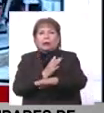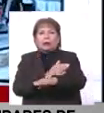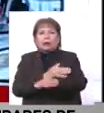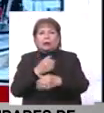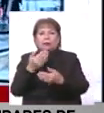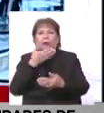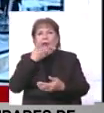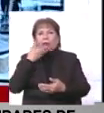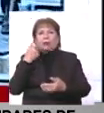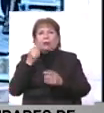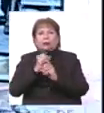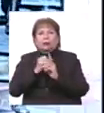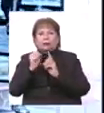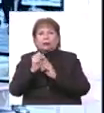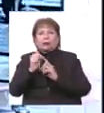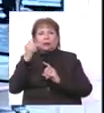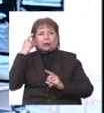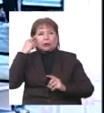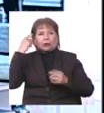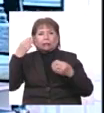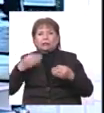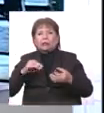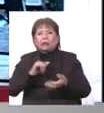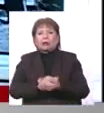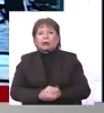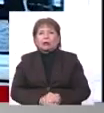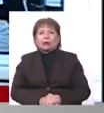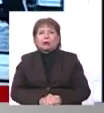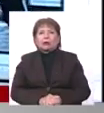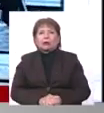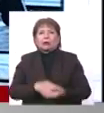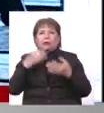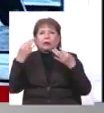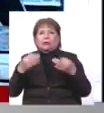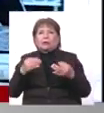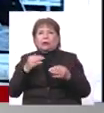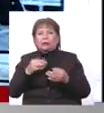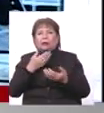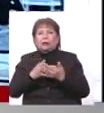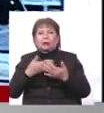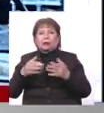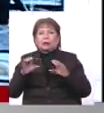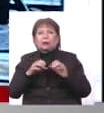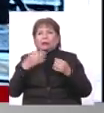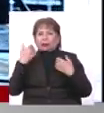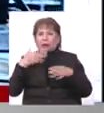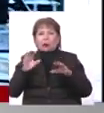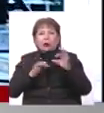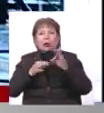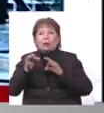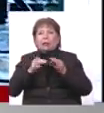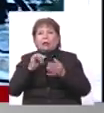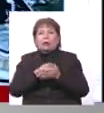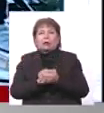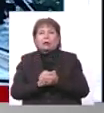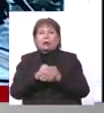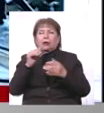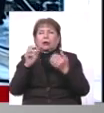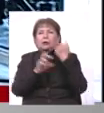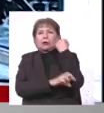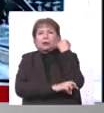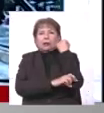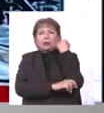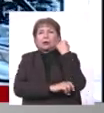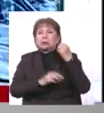a entregar una mejor sociedad. Yo considero y creo fielmente en ese aspecto. Ya lo han aplicado otros países y